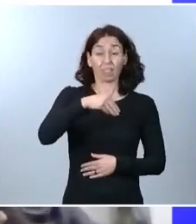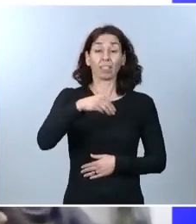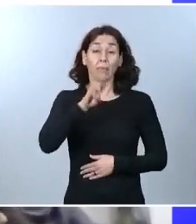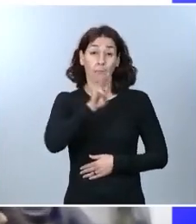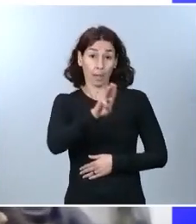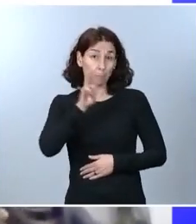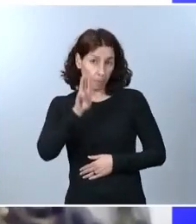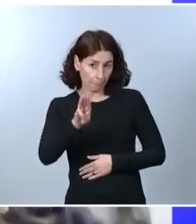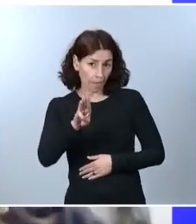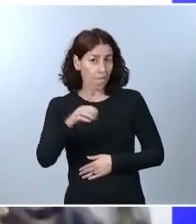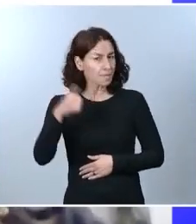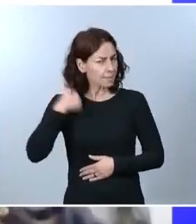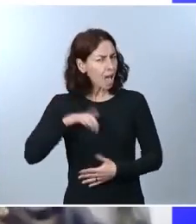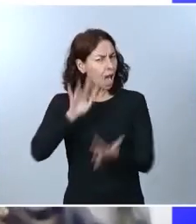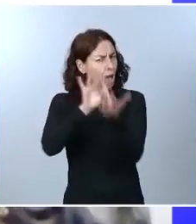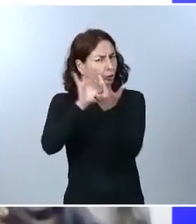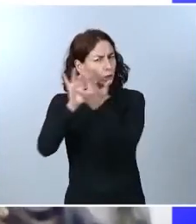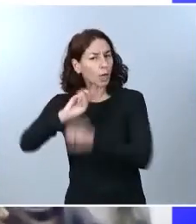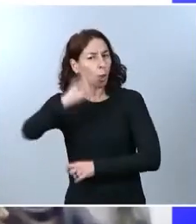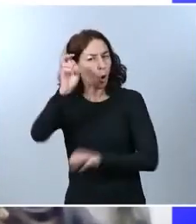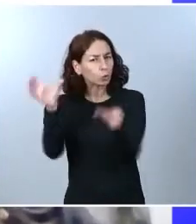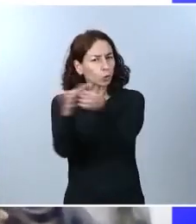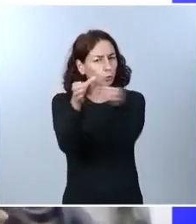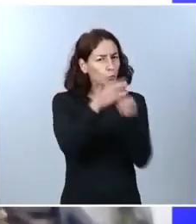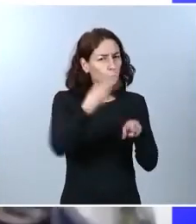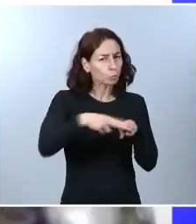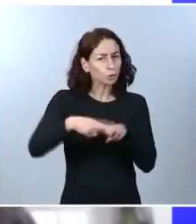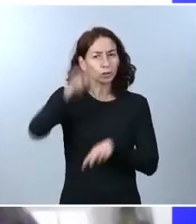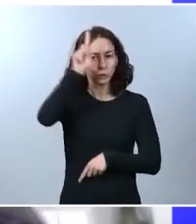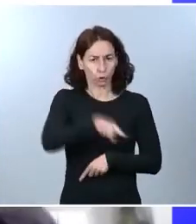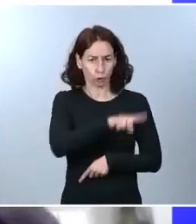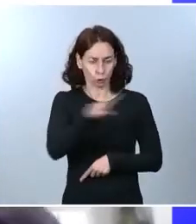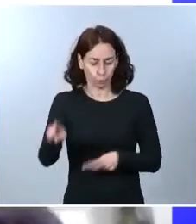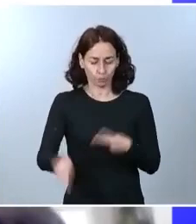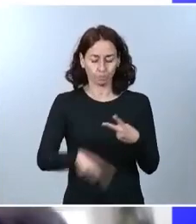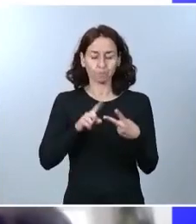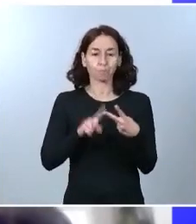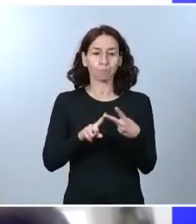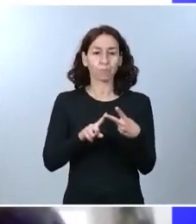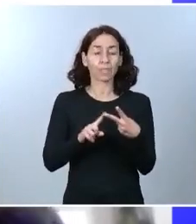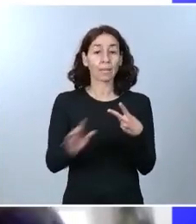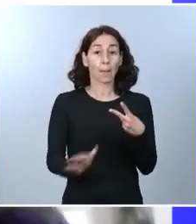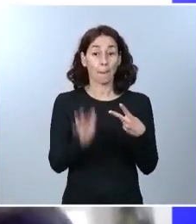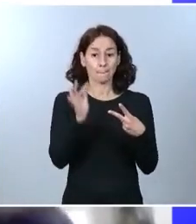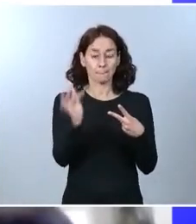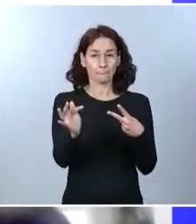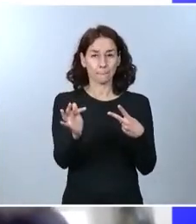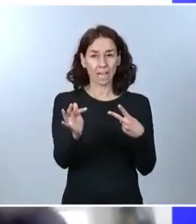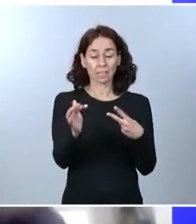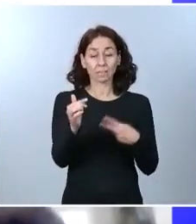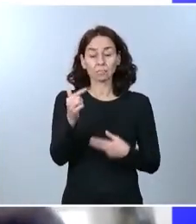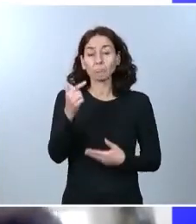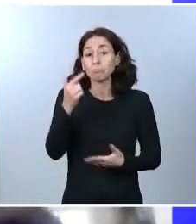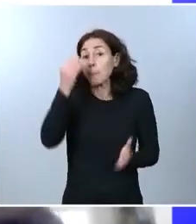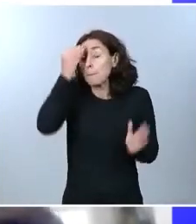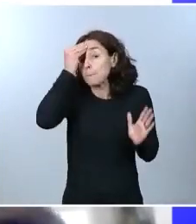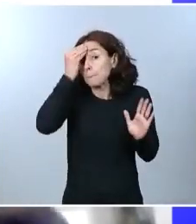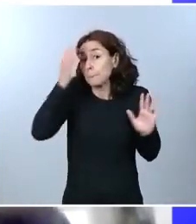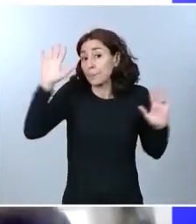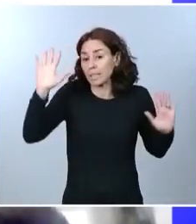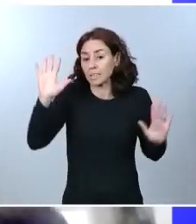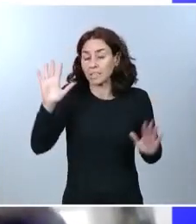formaciones, y si se plantean establecer en un futuro, aunque hablan de que no